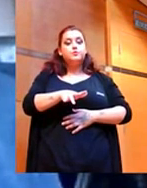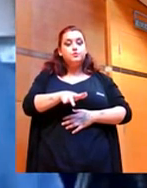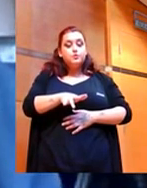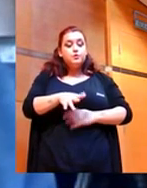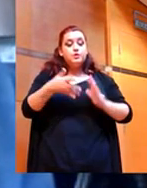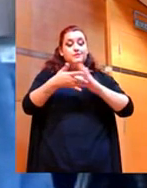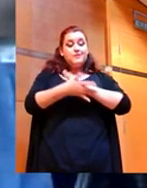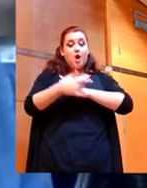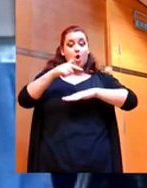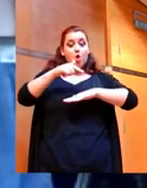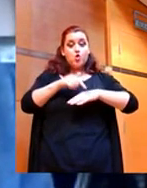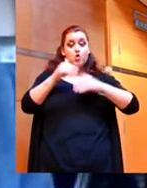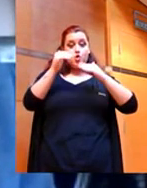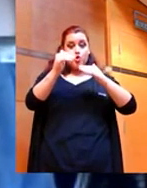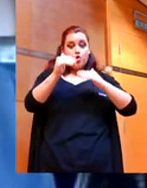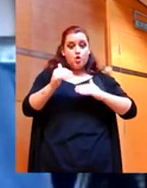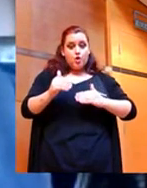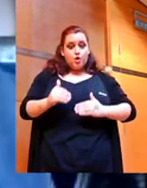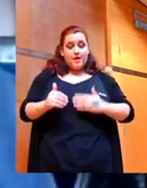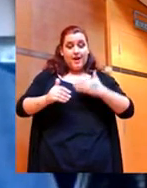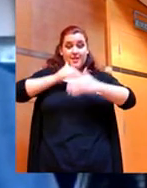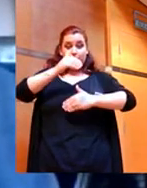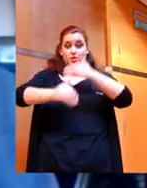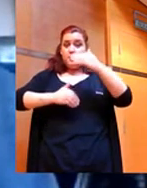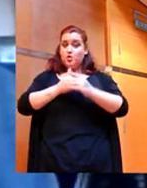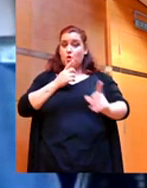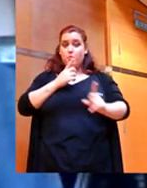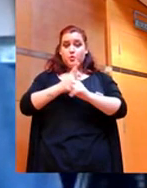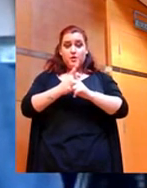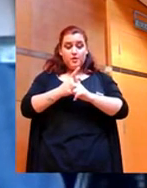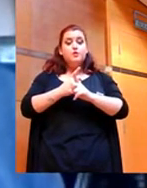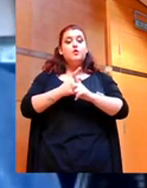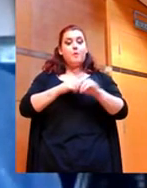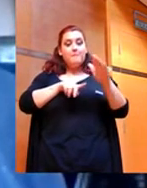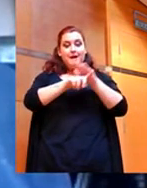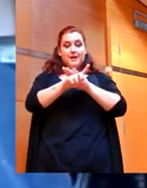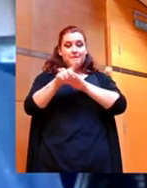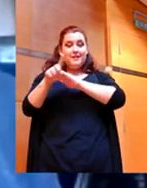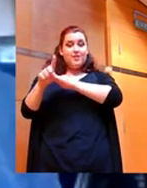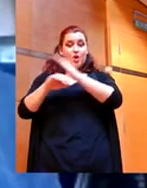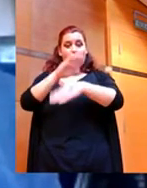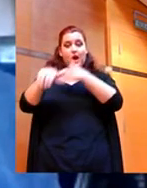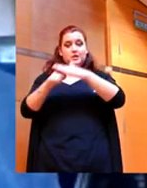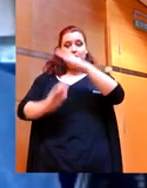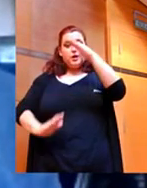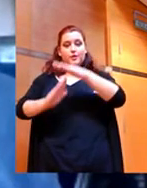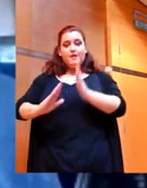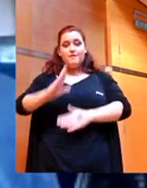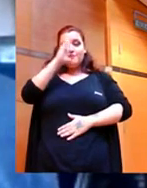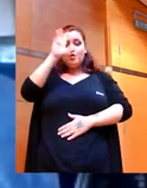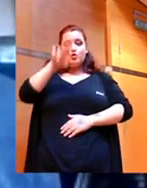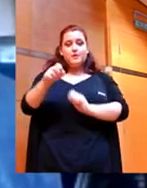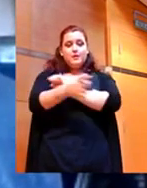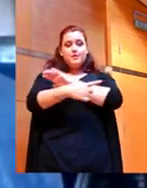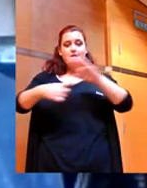del procedimiento, no tuvo oposición en su tramitación, hasta que fue interrumpido en febrero de 2016 por parte de la Consejería de